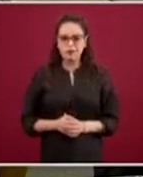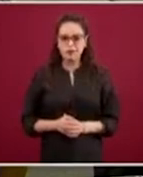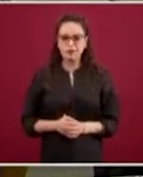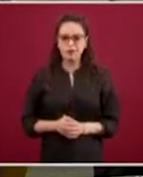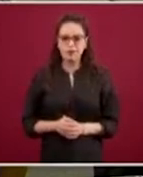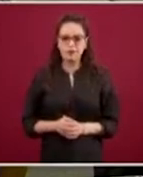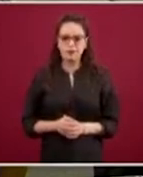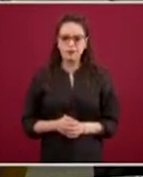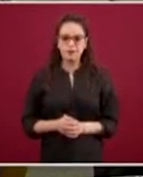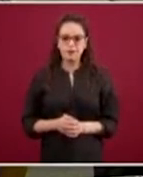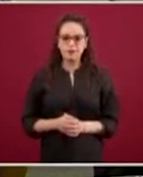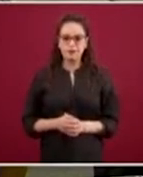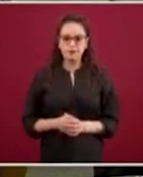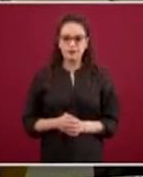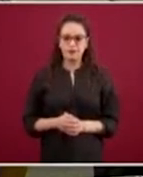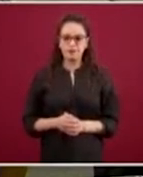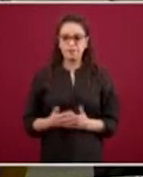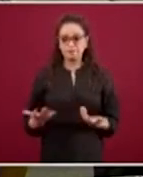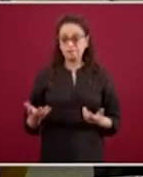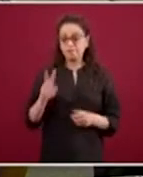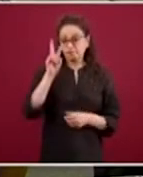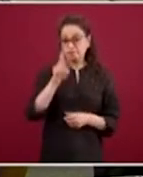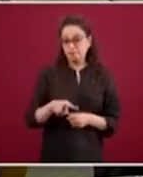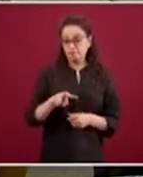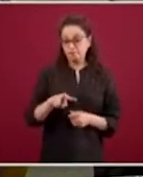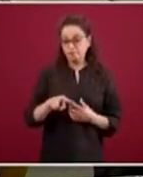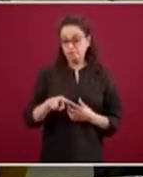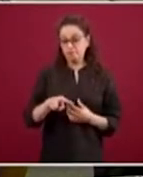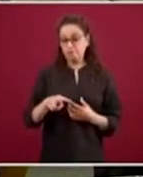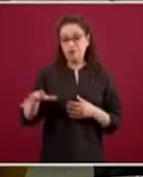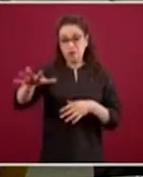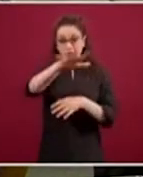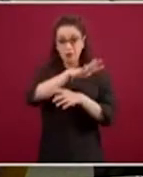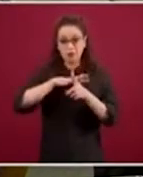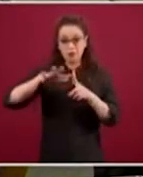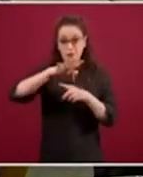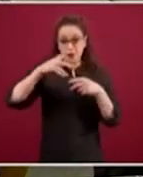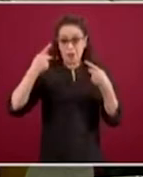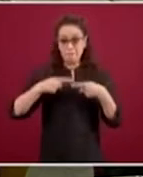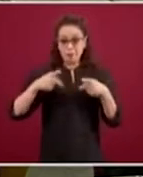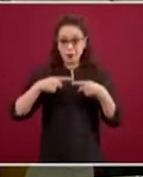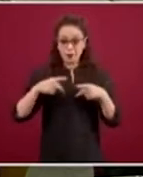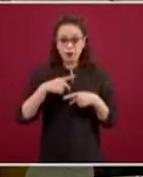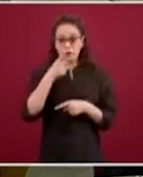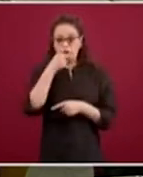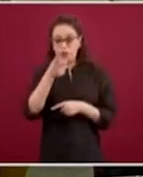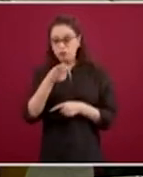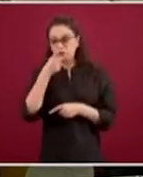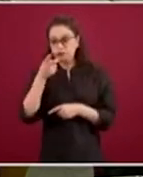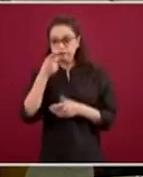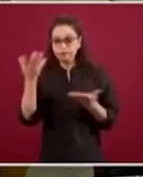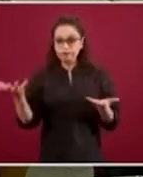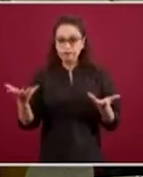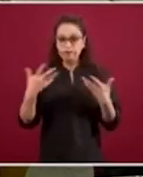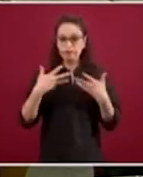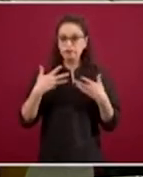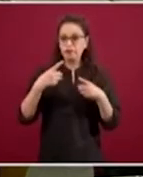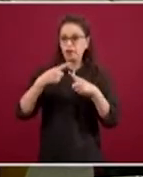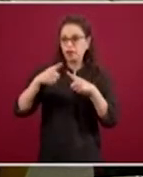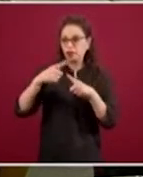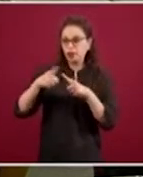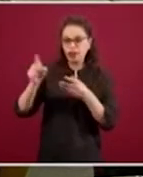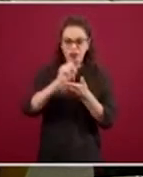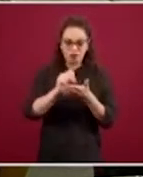Nos da mucho gusto que la sociedad se expresa, a veces lo vemos en medios informativos, en columnas, en opiniones.